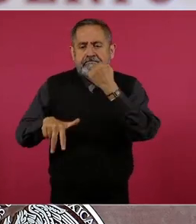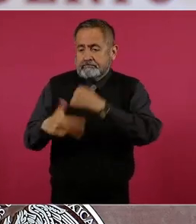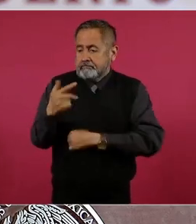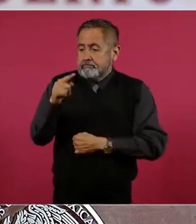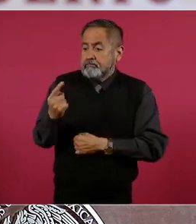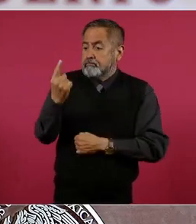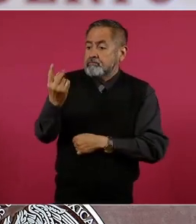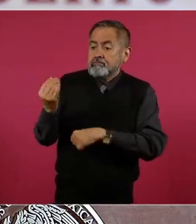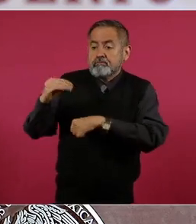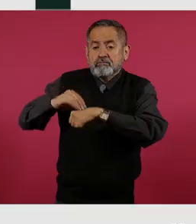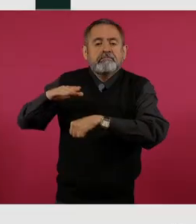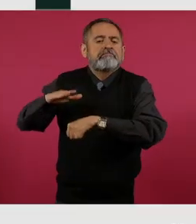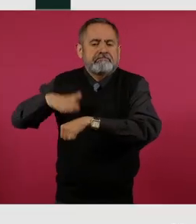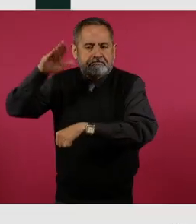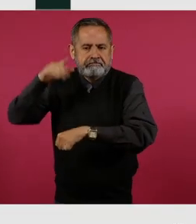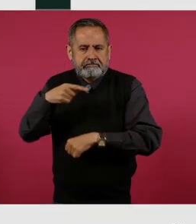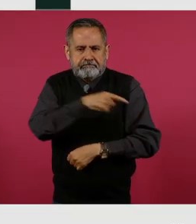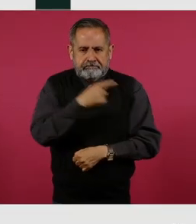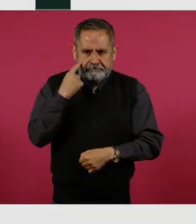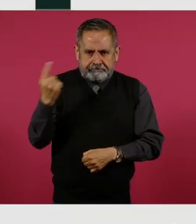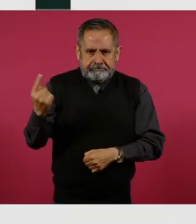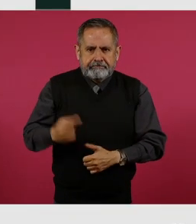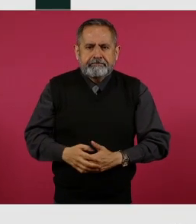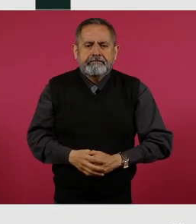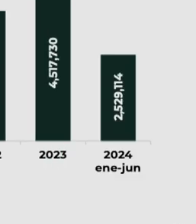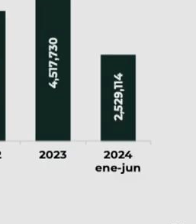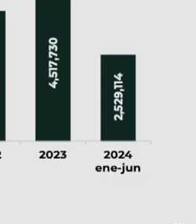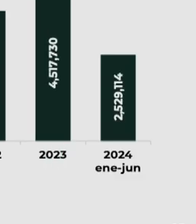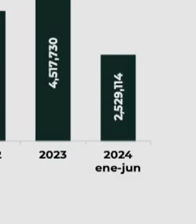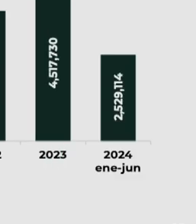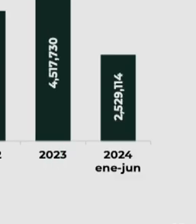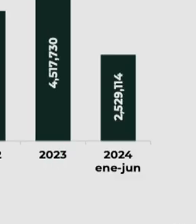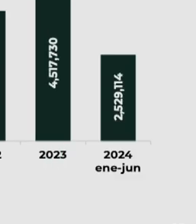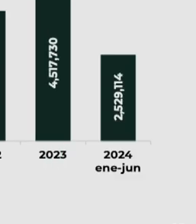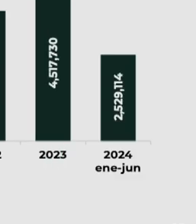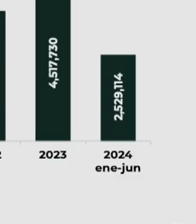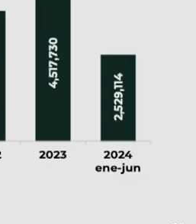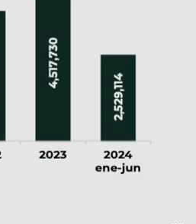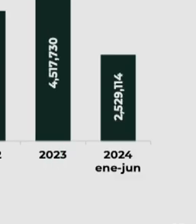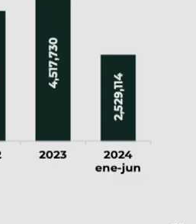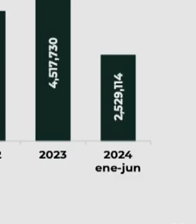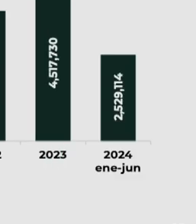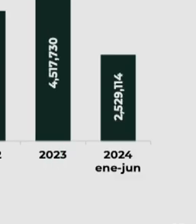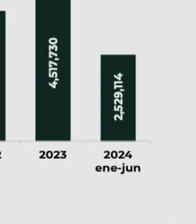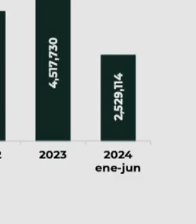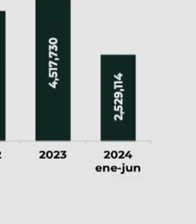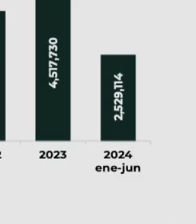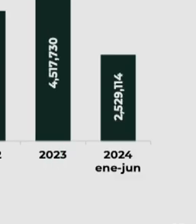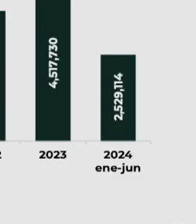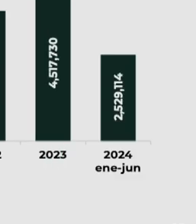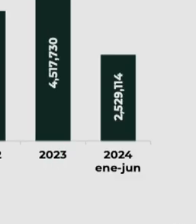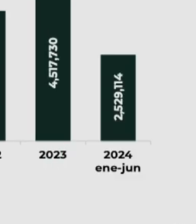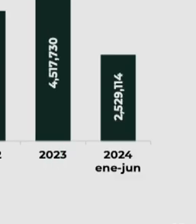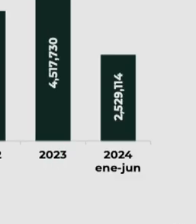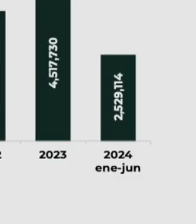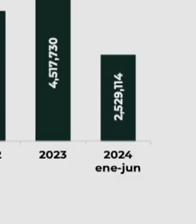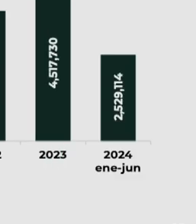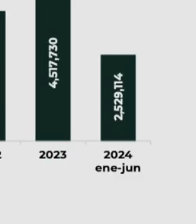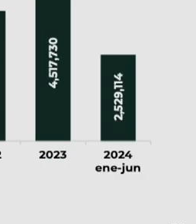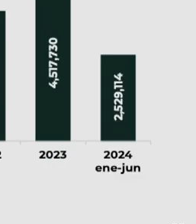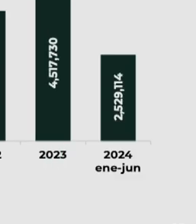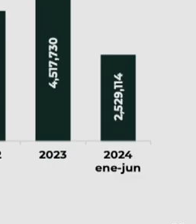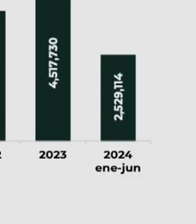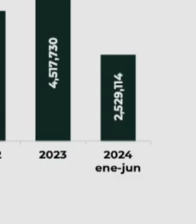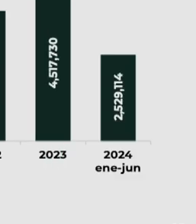más real que la administración anterior y en términos nominales 6.6 billones de pesos,